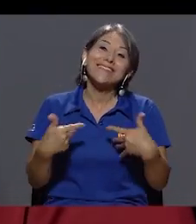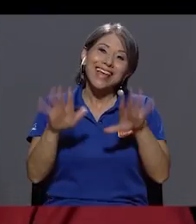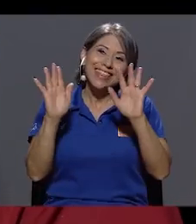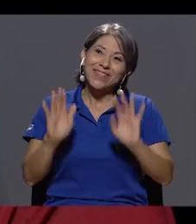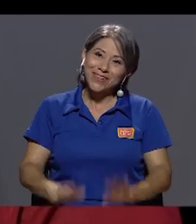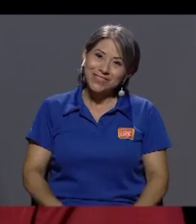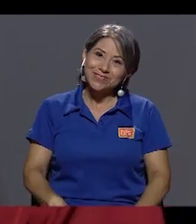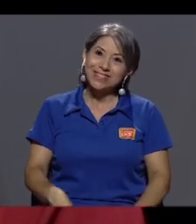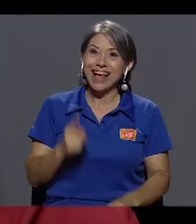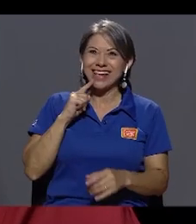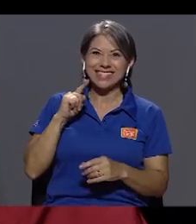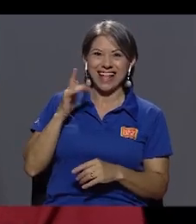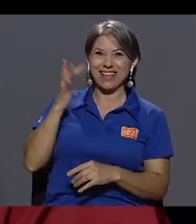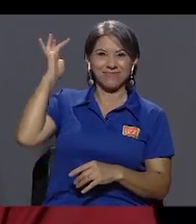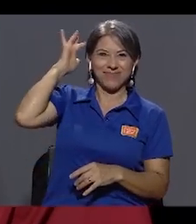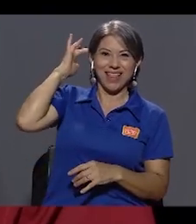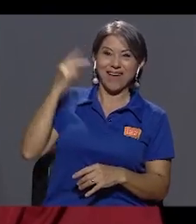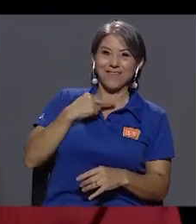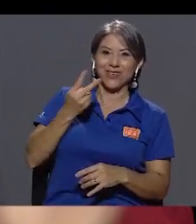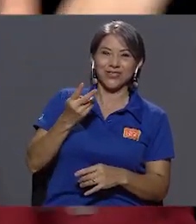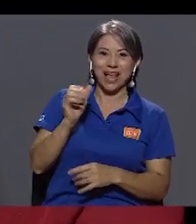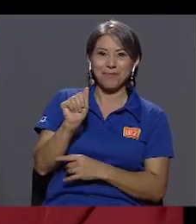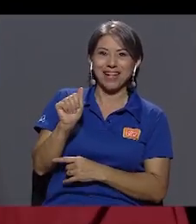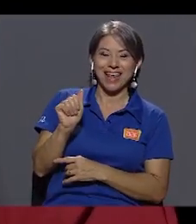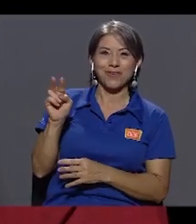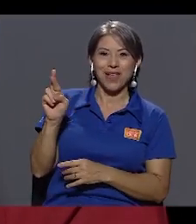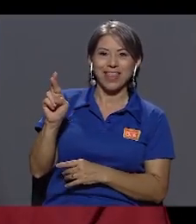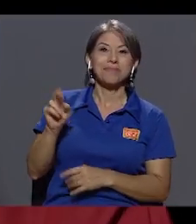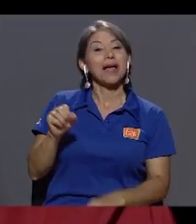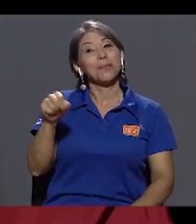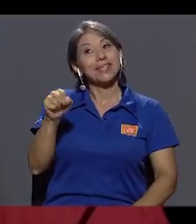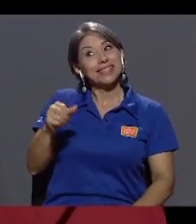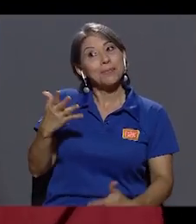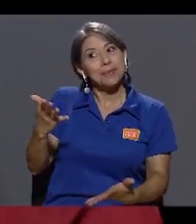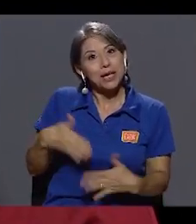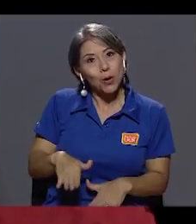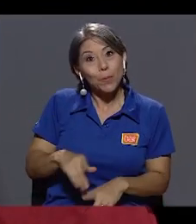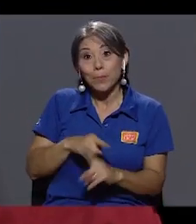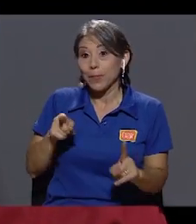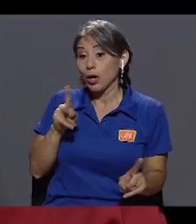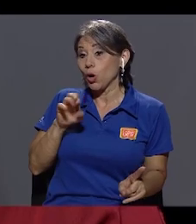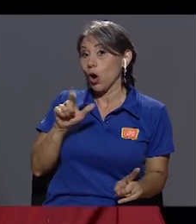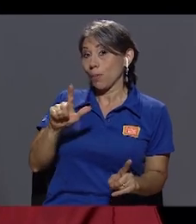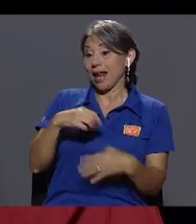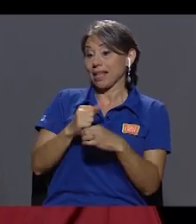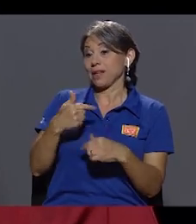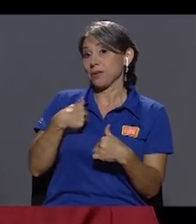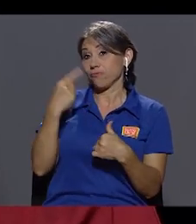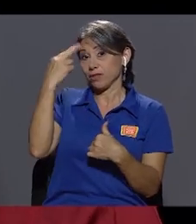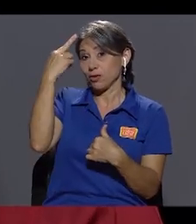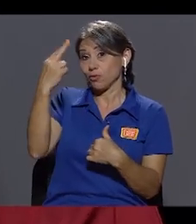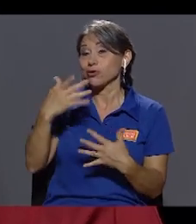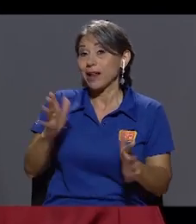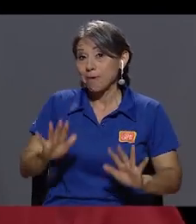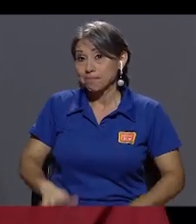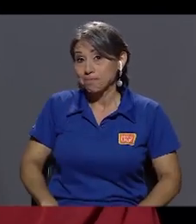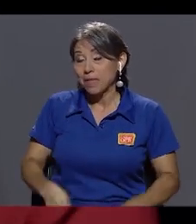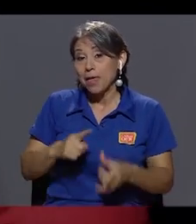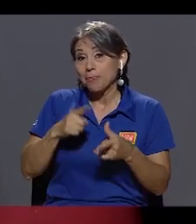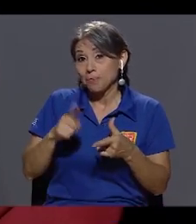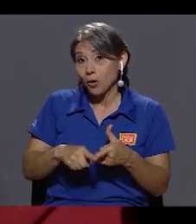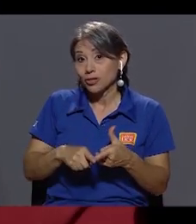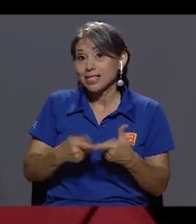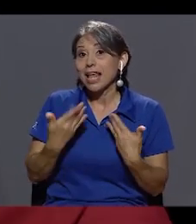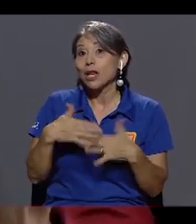Fíjate vos, mijo, sí. Pero bueno, normal me hace de alguna forma muy respetuoso también. Así que, en nuestra